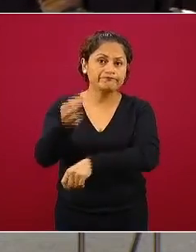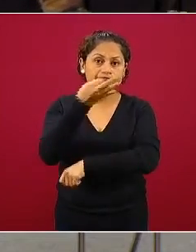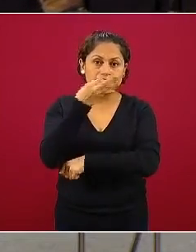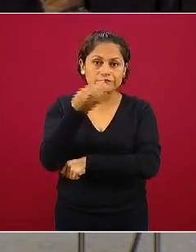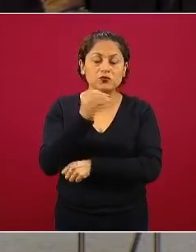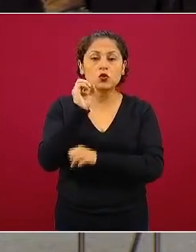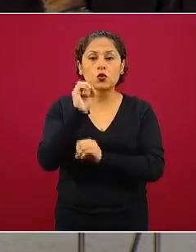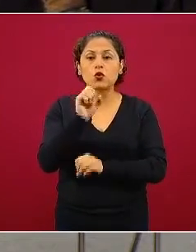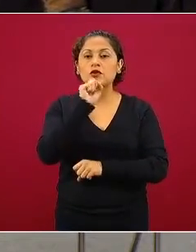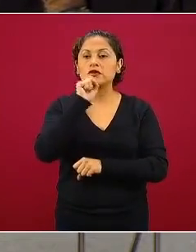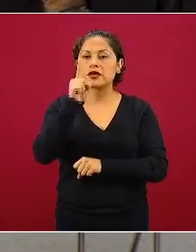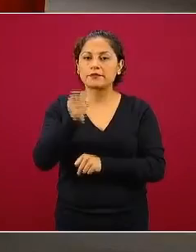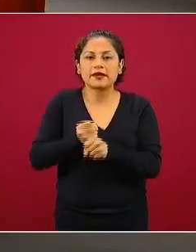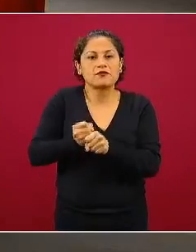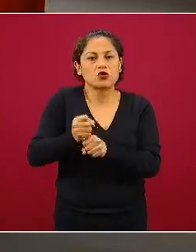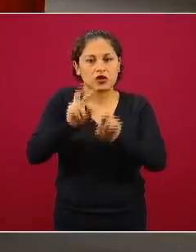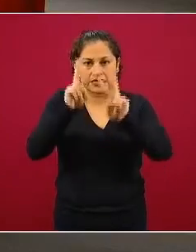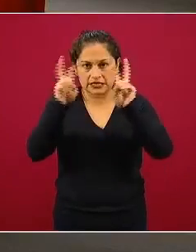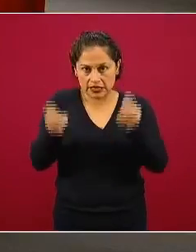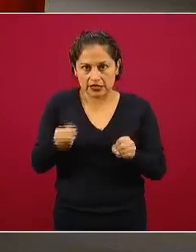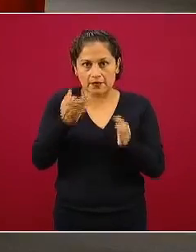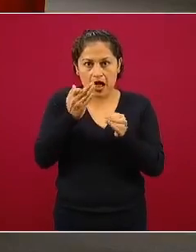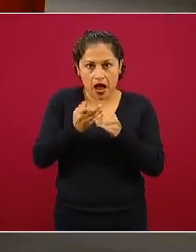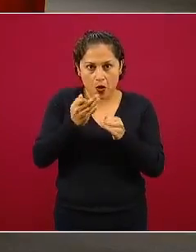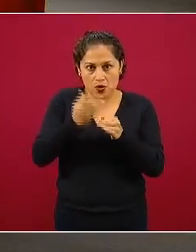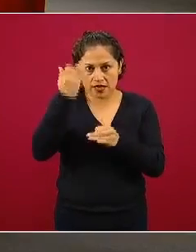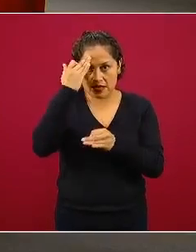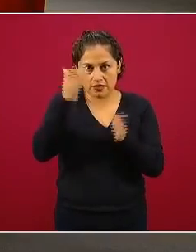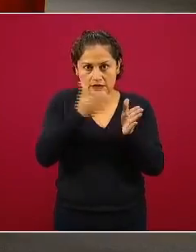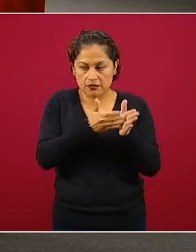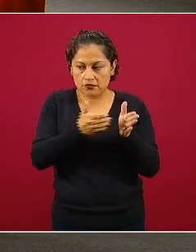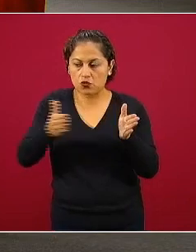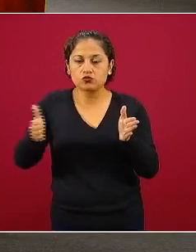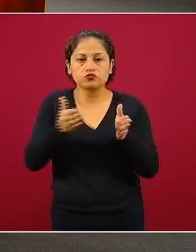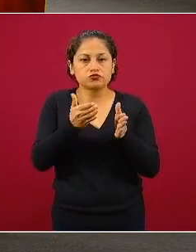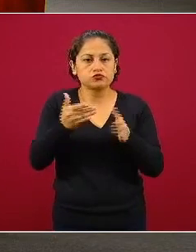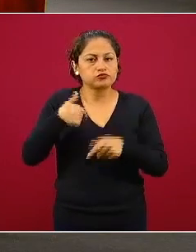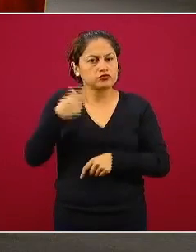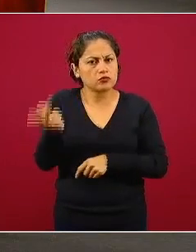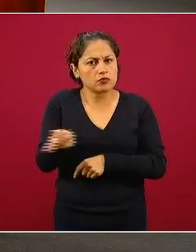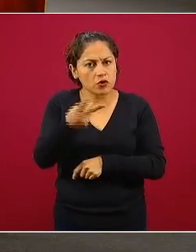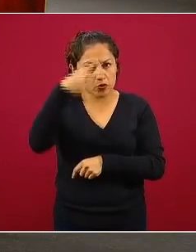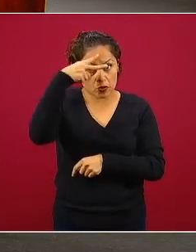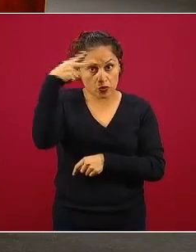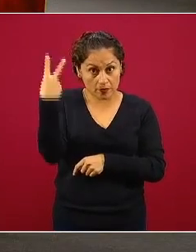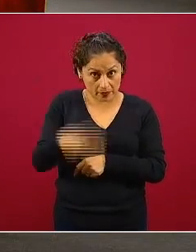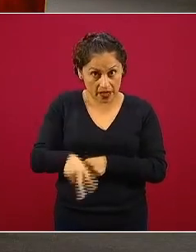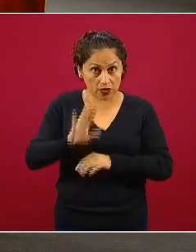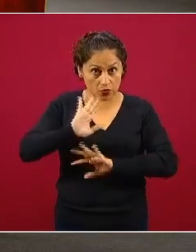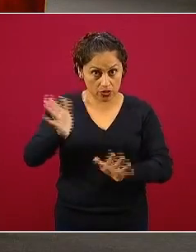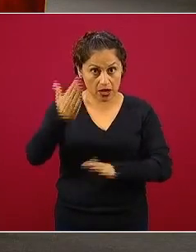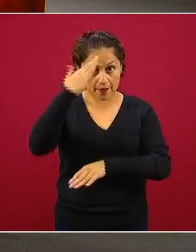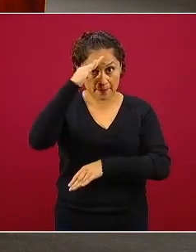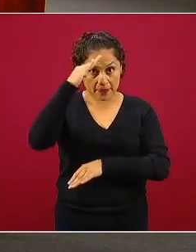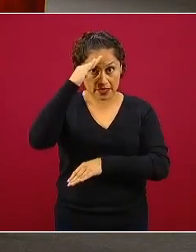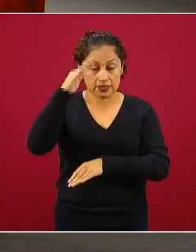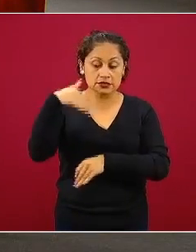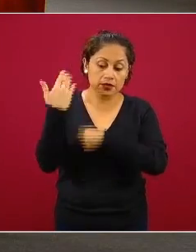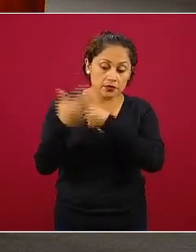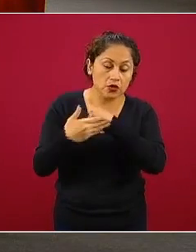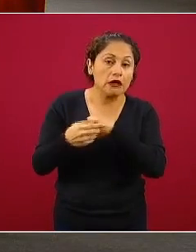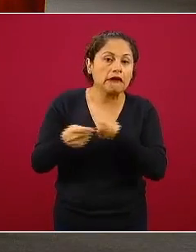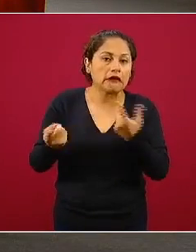en esta etapa y quiero saber por favor si México bueno pues está preparado para estos embarazos muchas gracias doctor muchas gracias